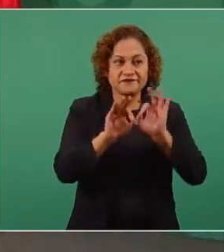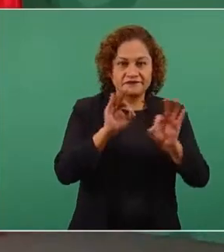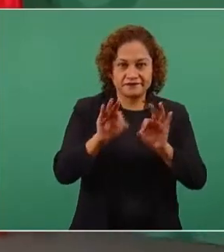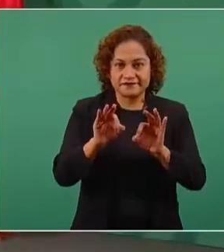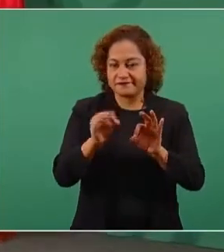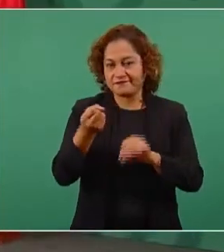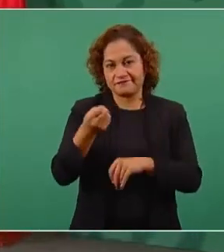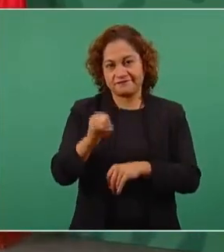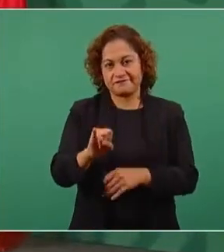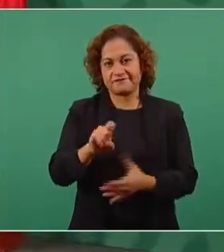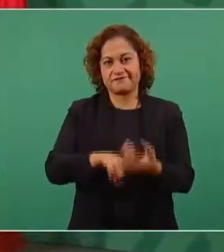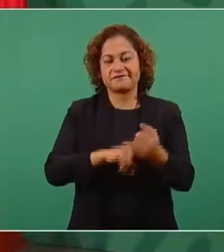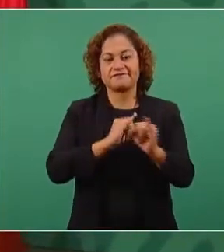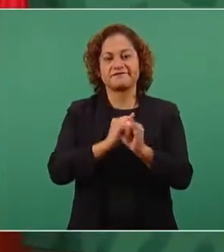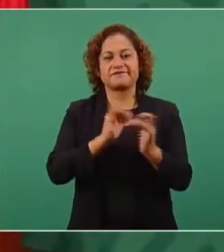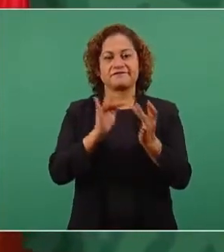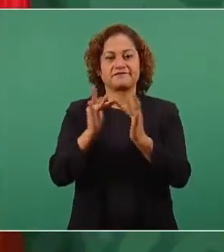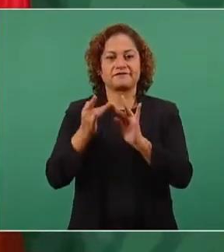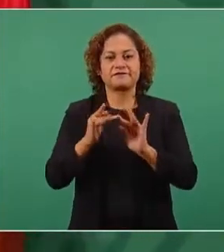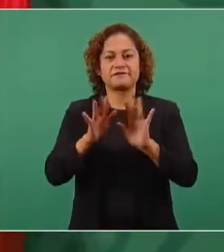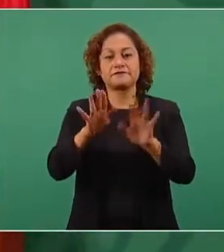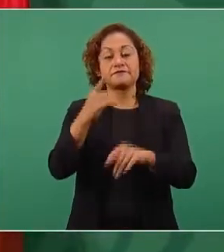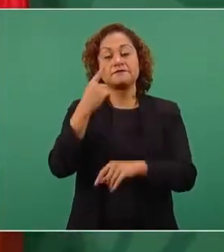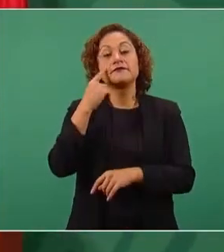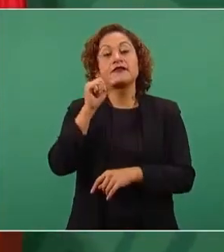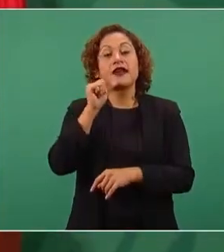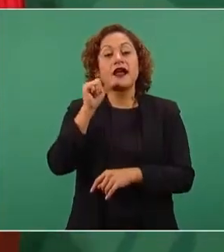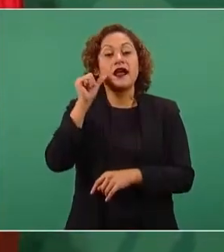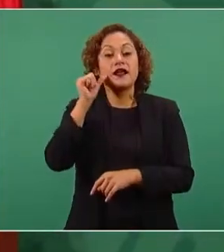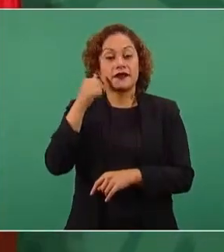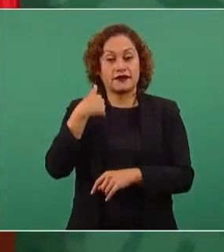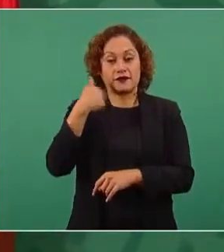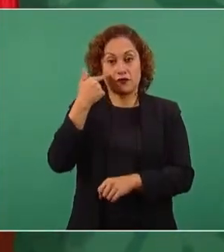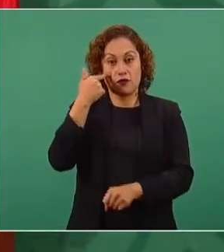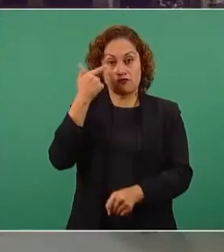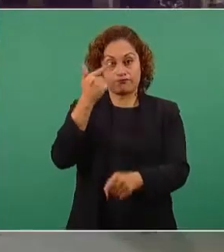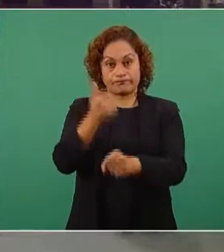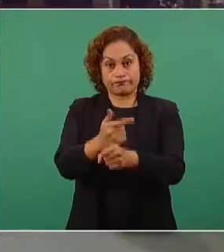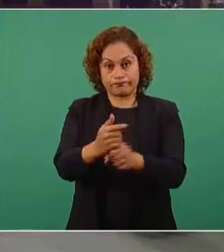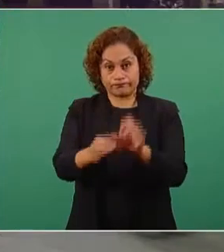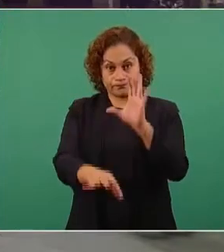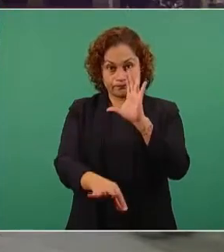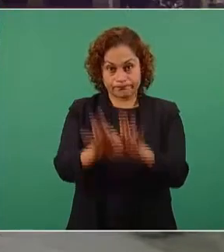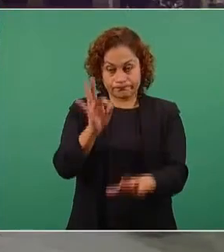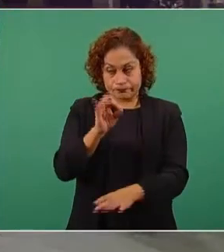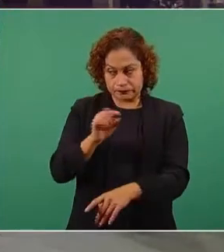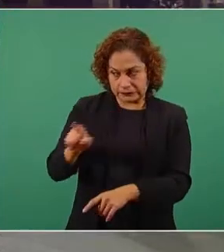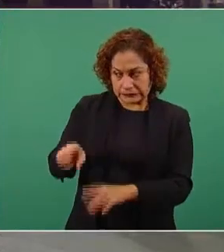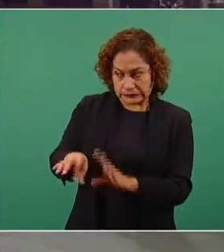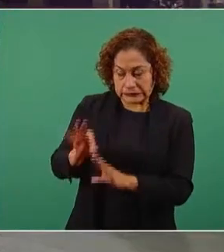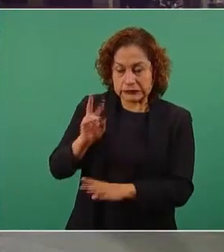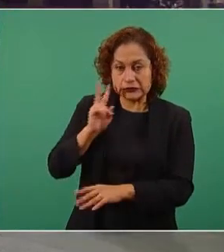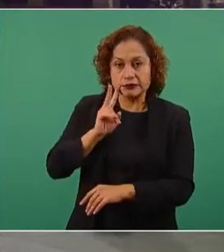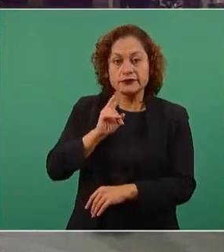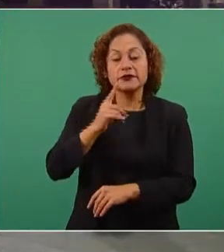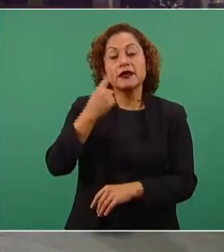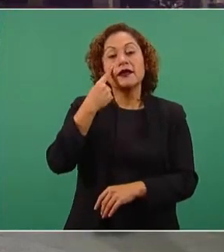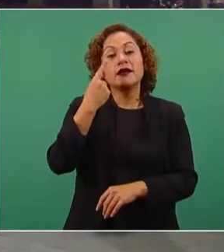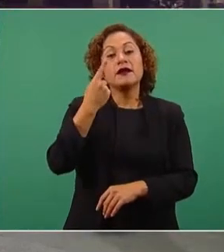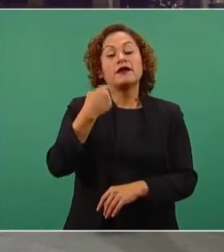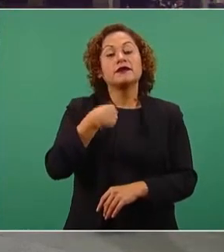Ayer vi, a ver si lo encuentras, de una